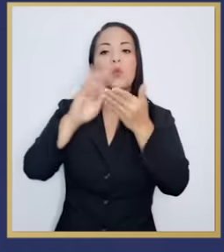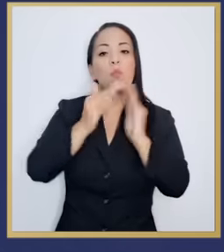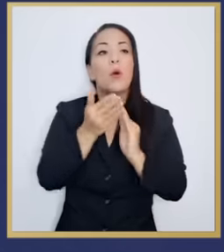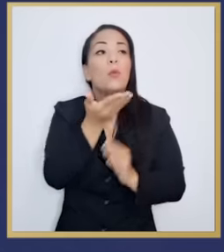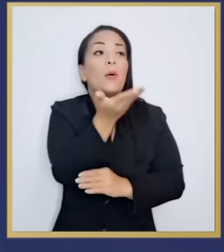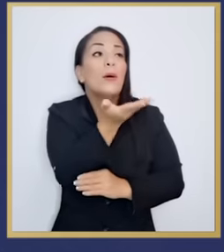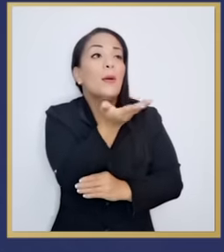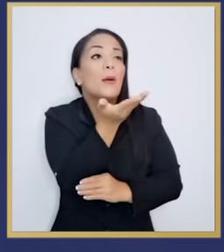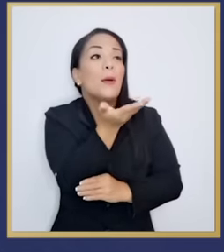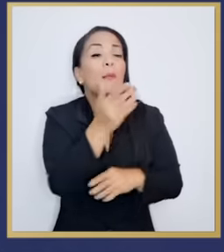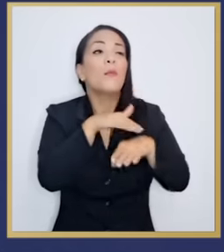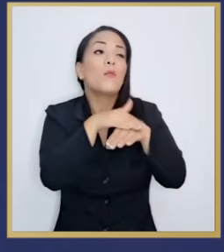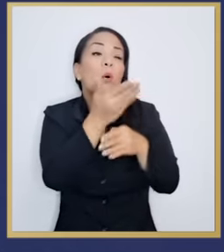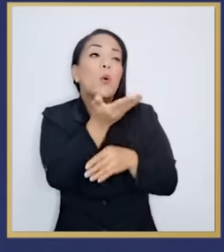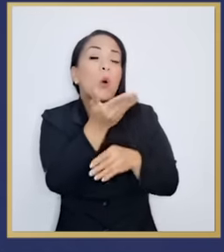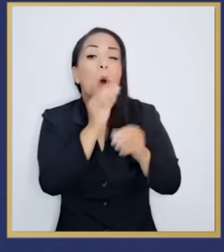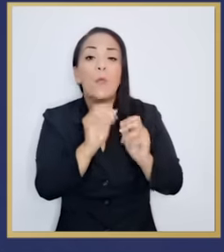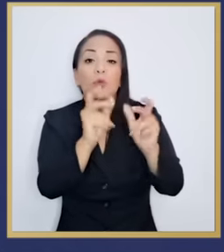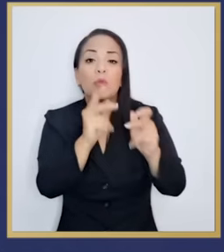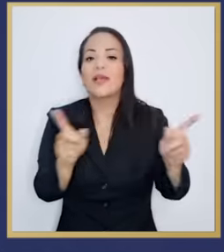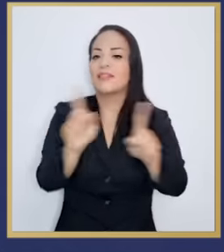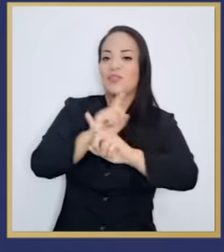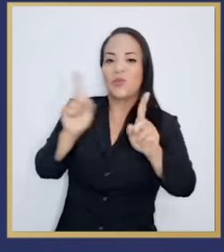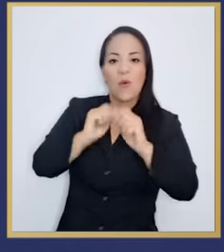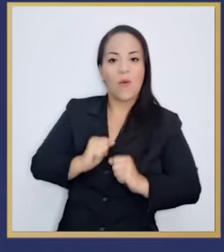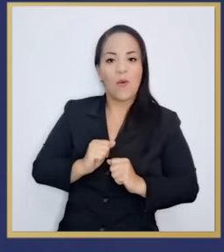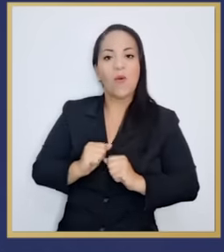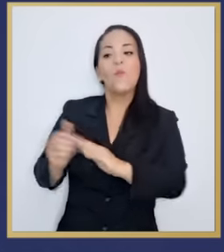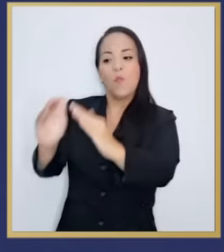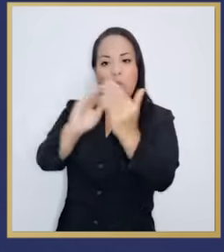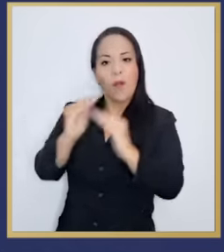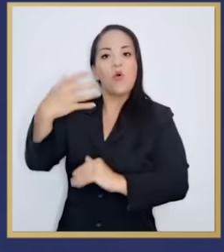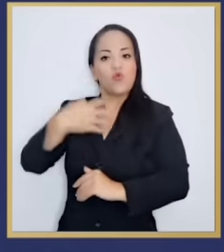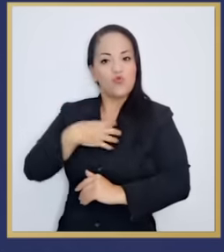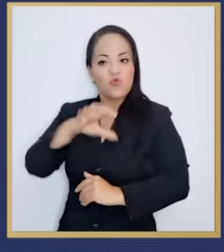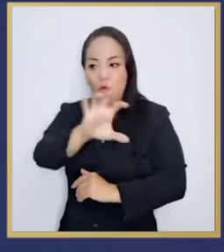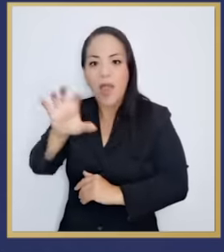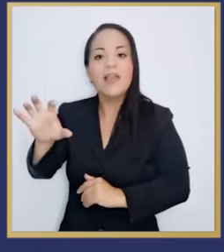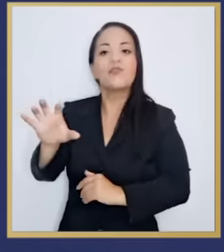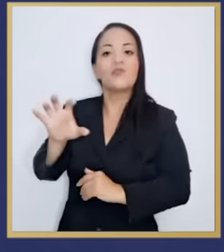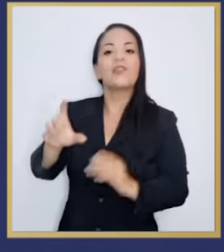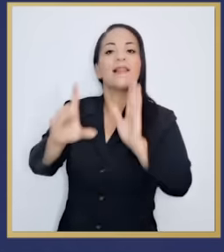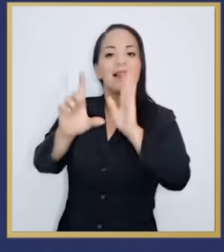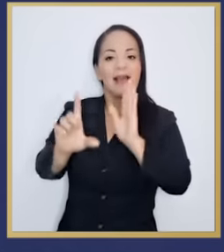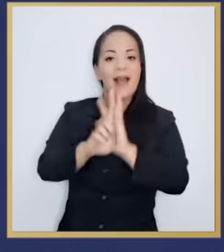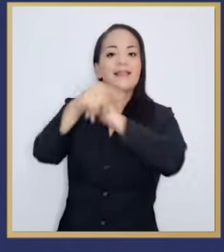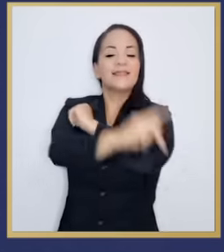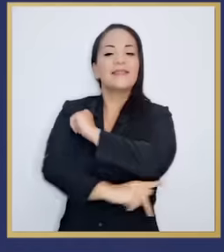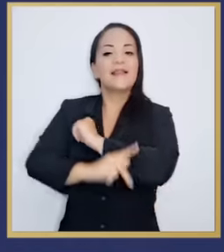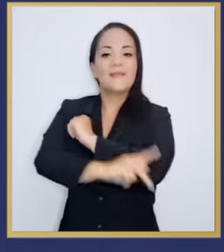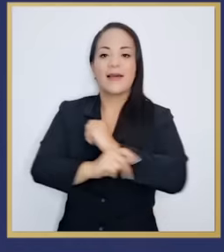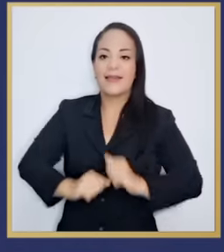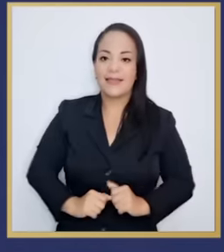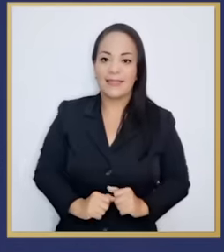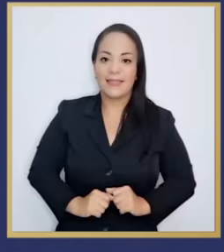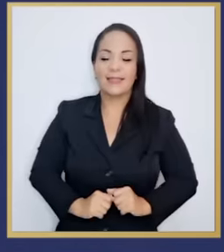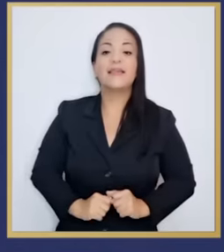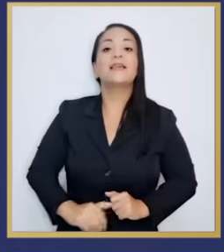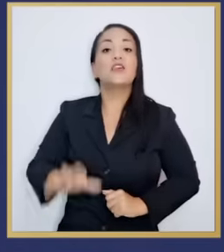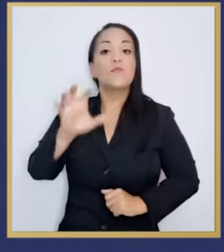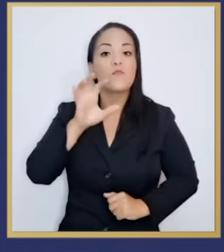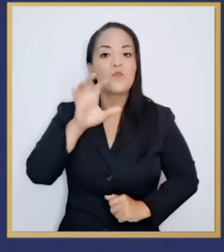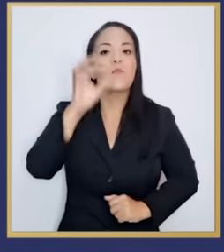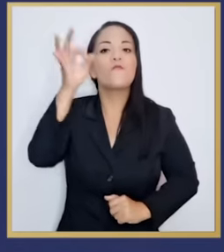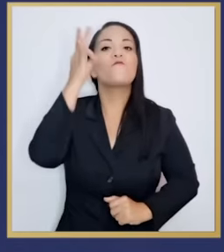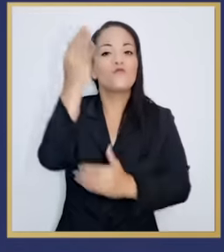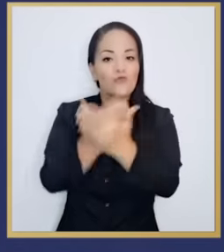oportunidades cuando ellos son los dueños legítimos de la patria y de su propio